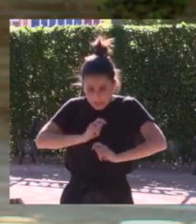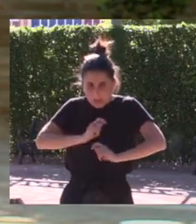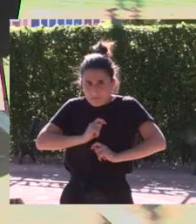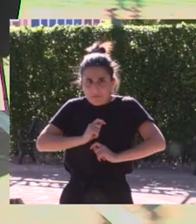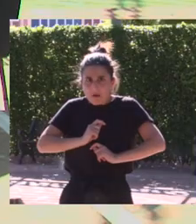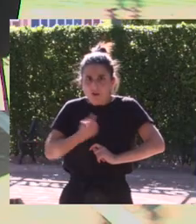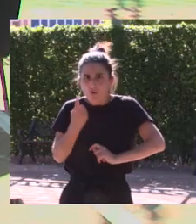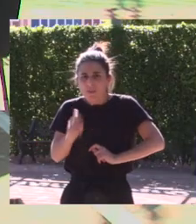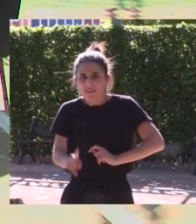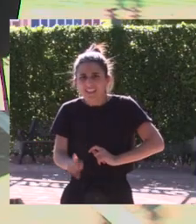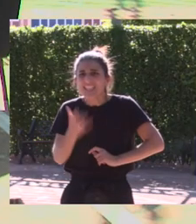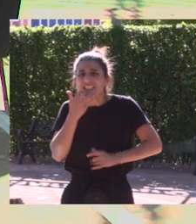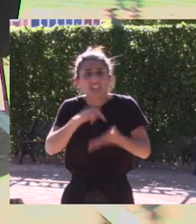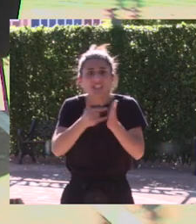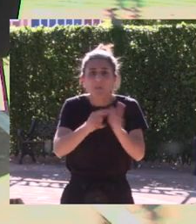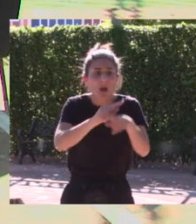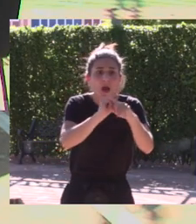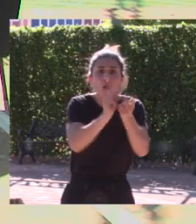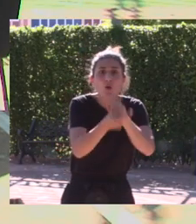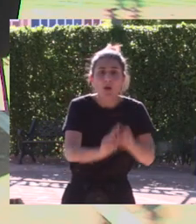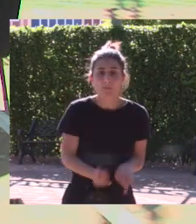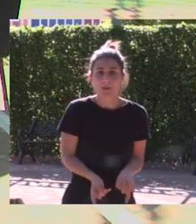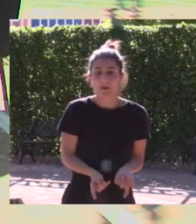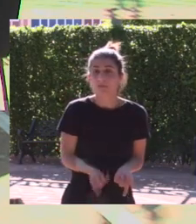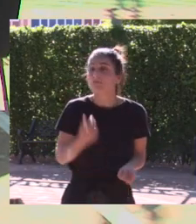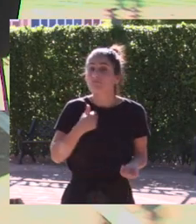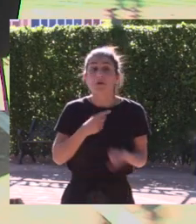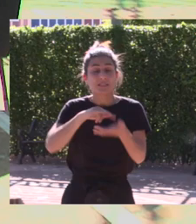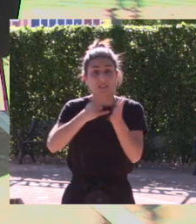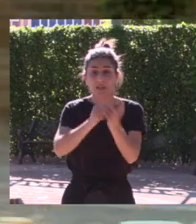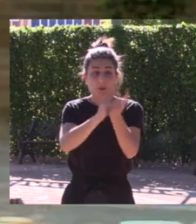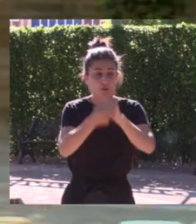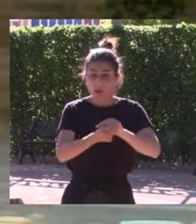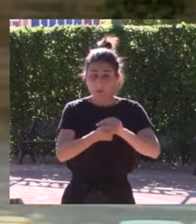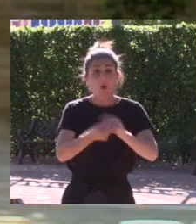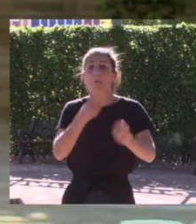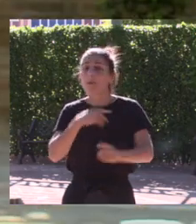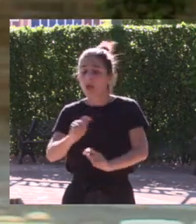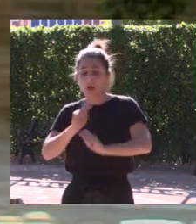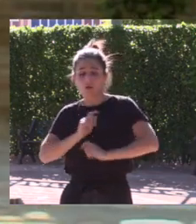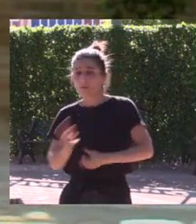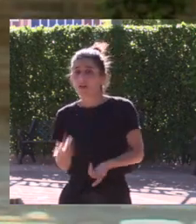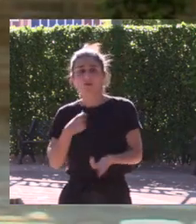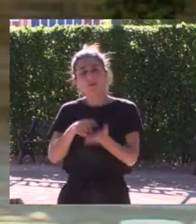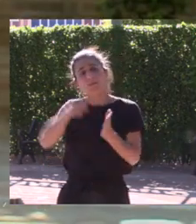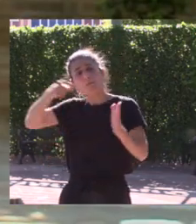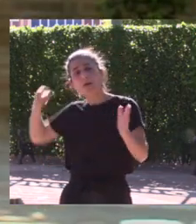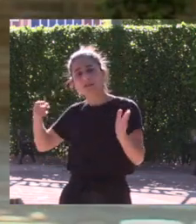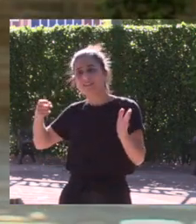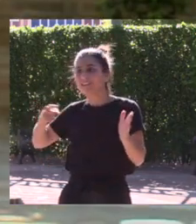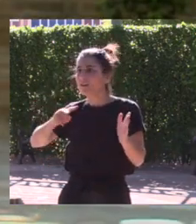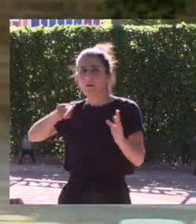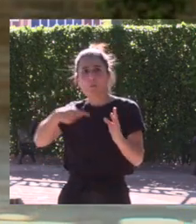mí si no cambiáis el sistema el sistema no se cambió yo no tuve beca yo me retiré y me fui y me fui a hacer